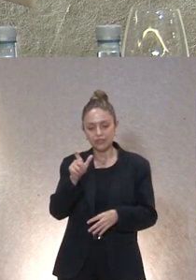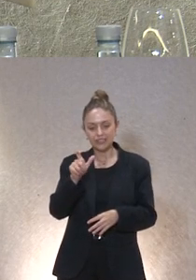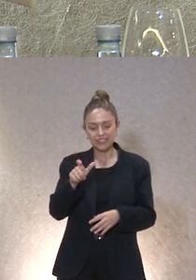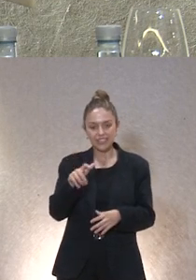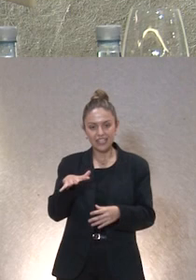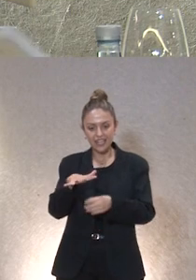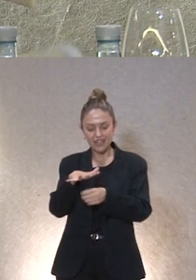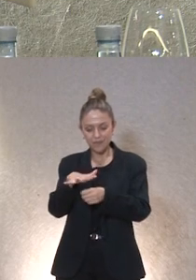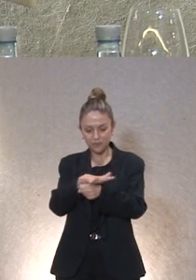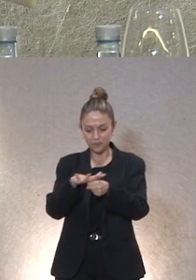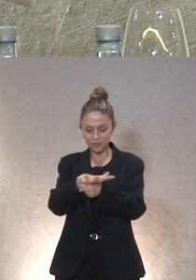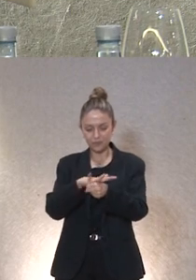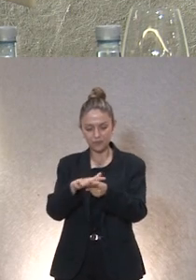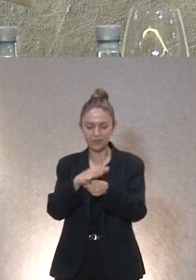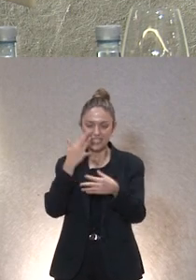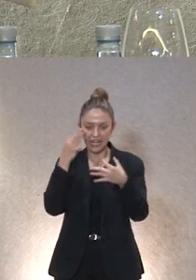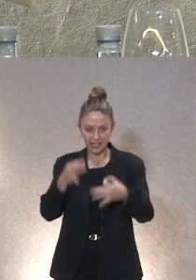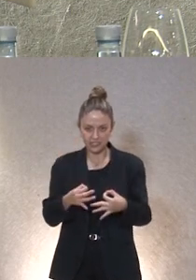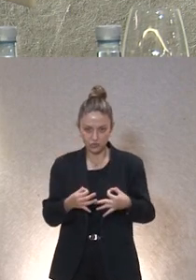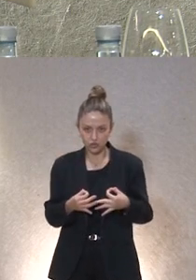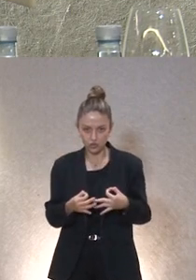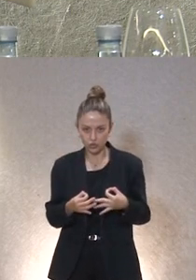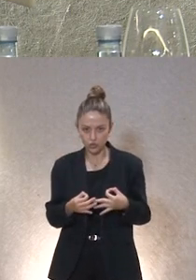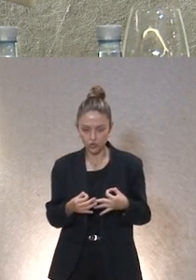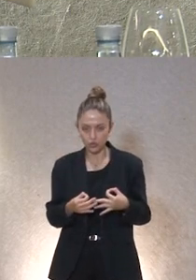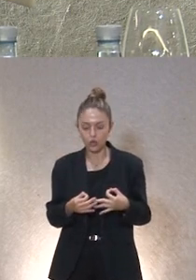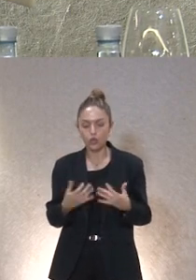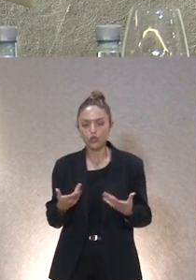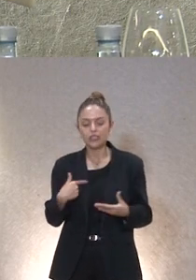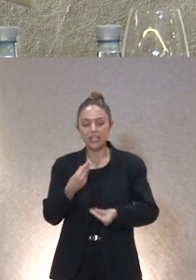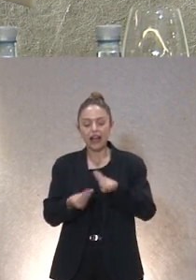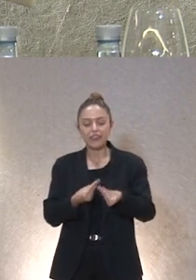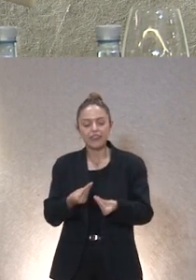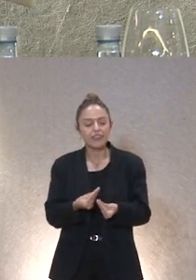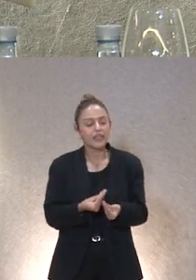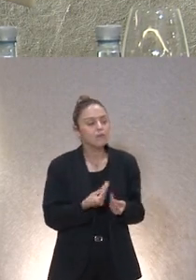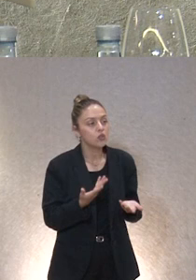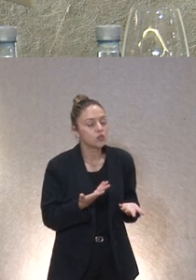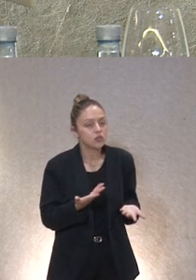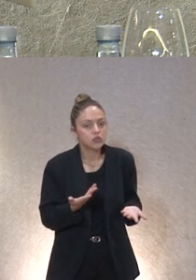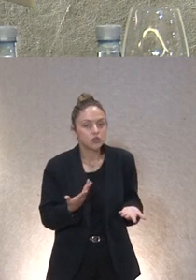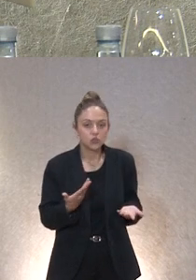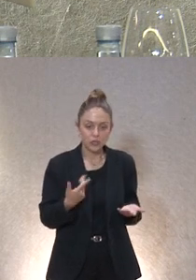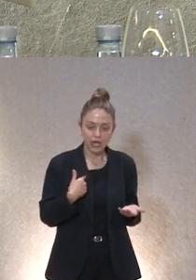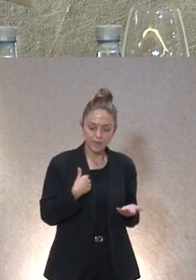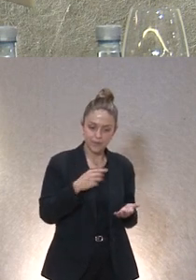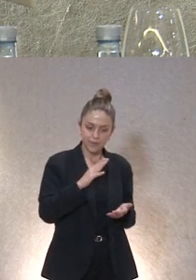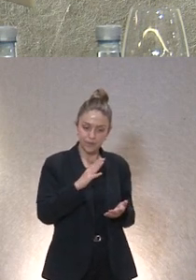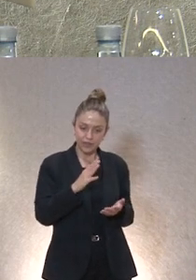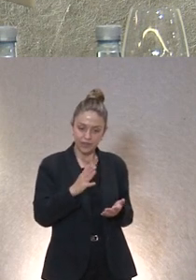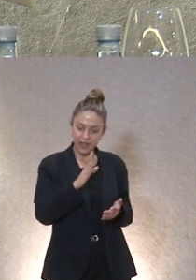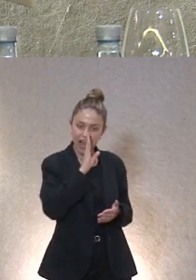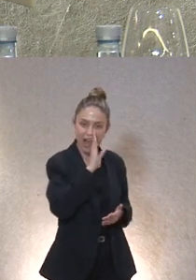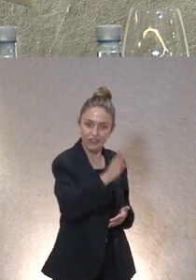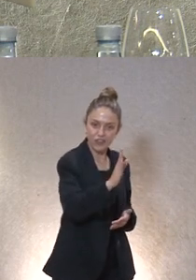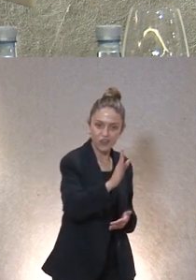espacio de riesgo lo que hacemos es más bien una acción-reacción porque muchas veces